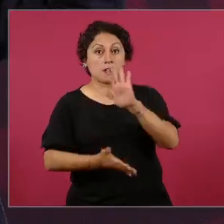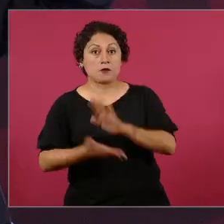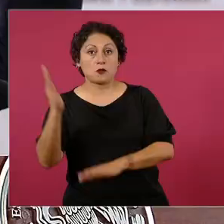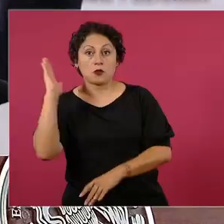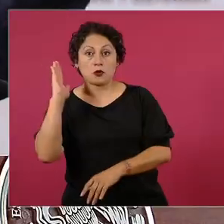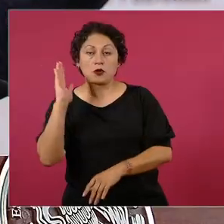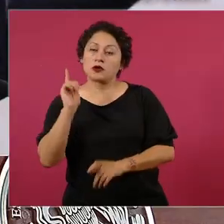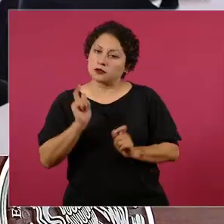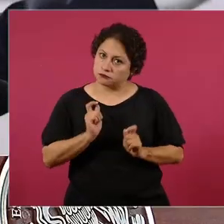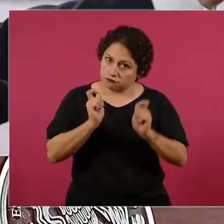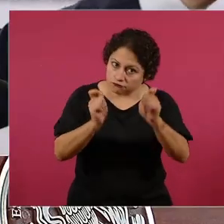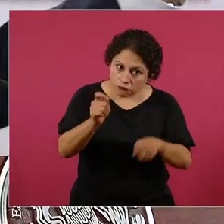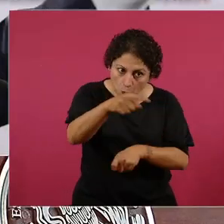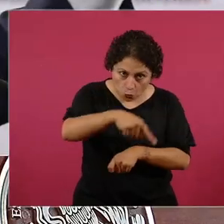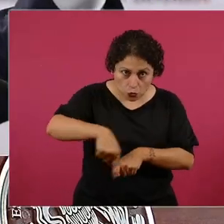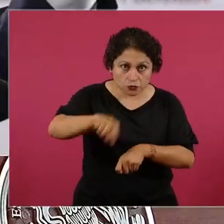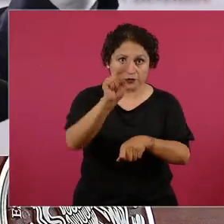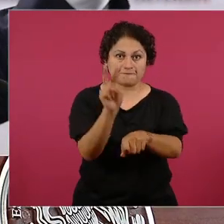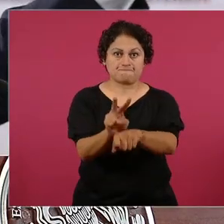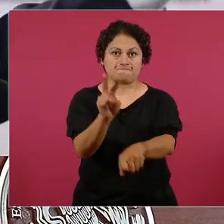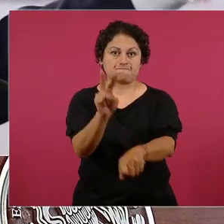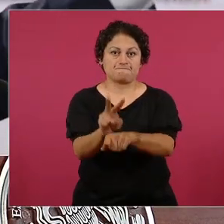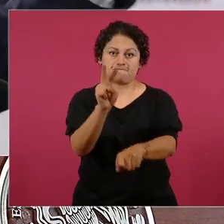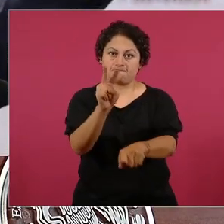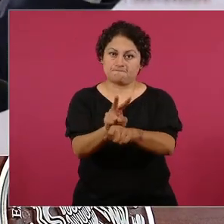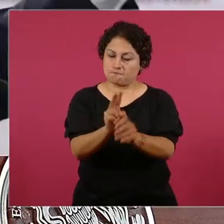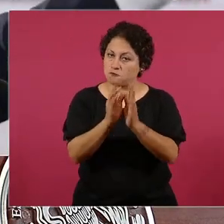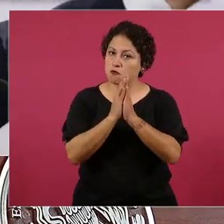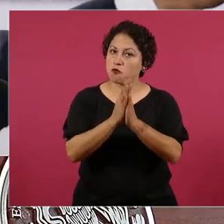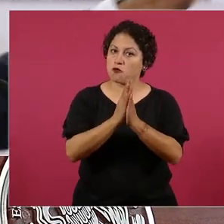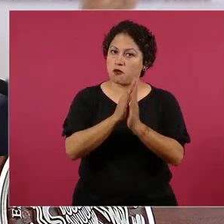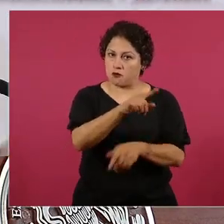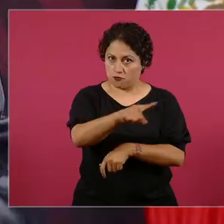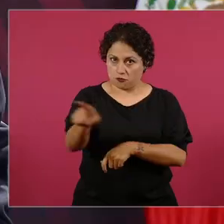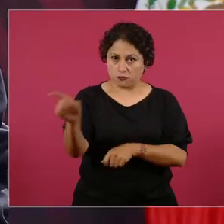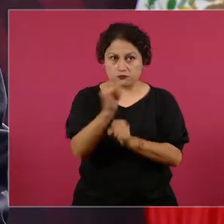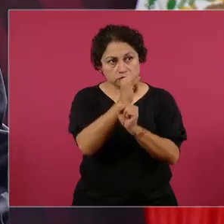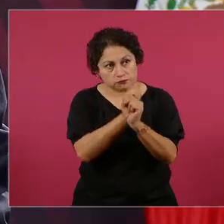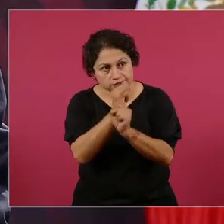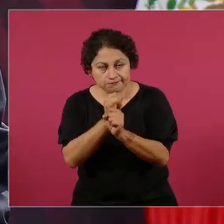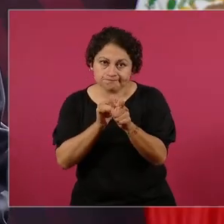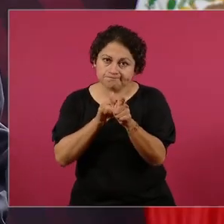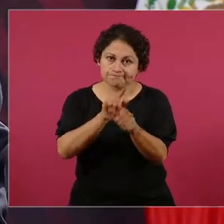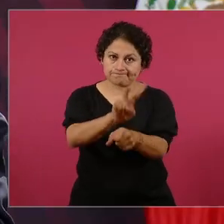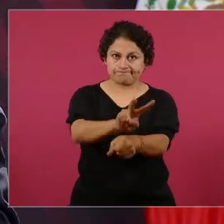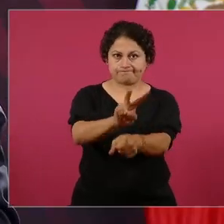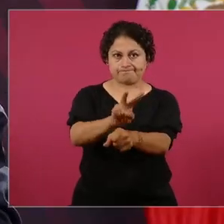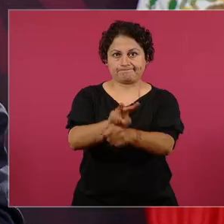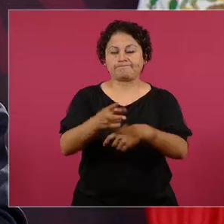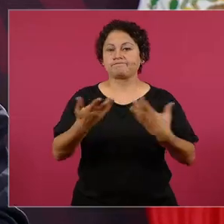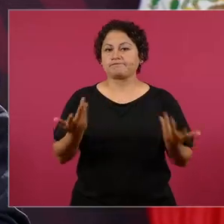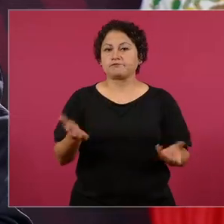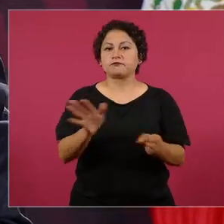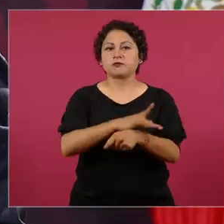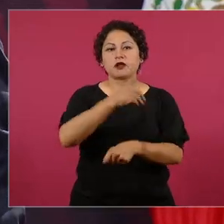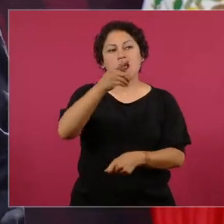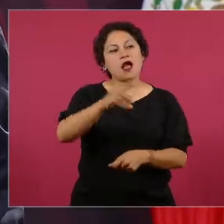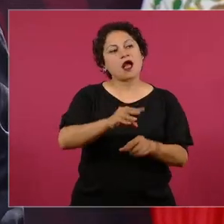para que le den seguimiento, que no se olvide,